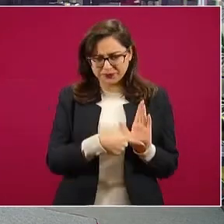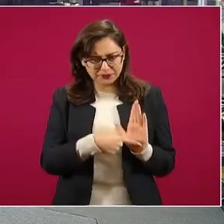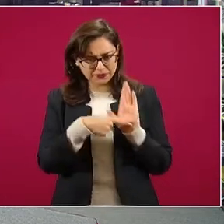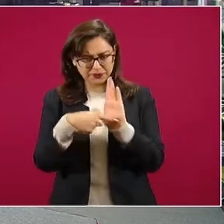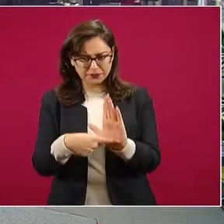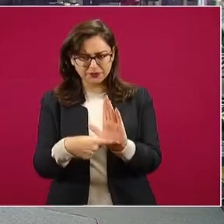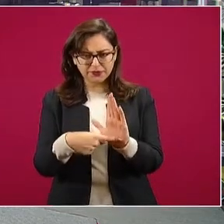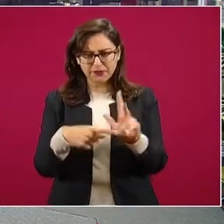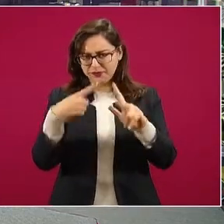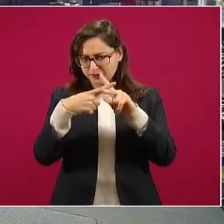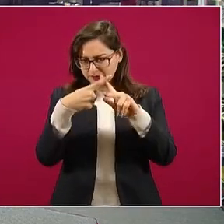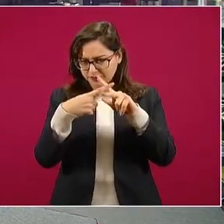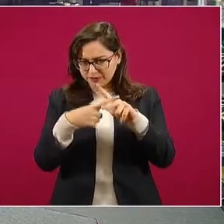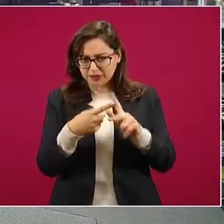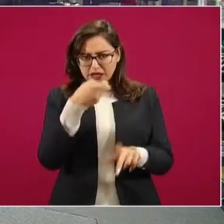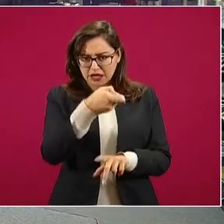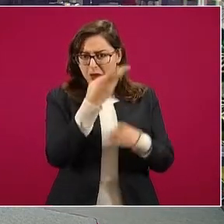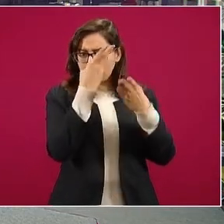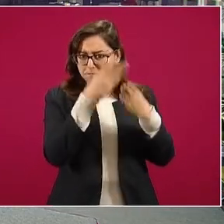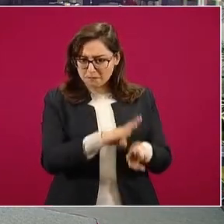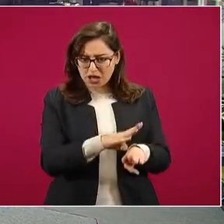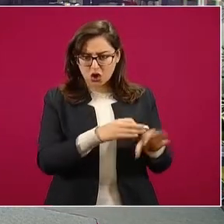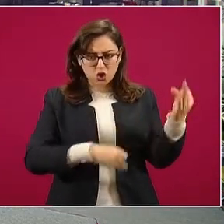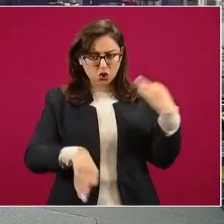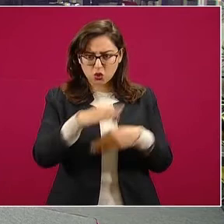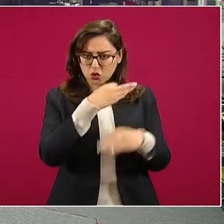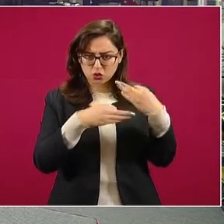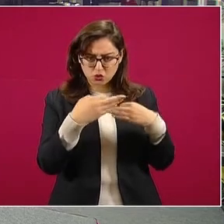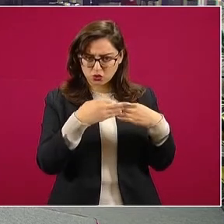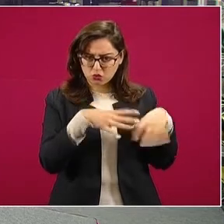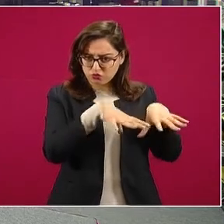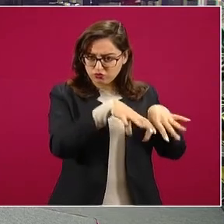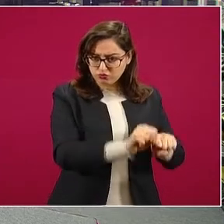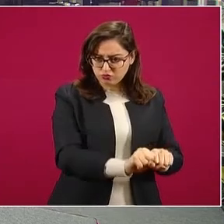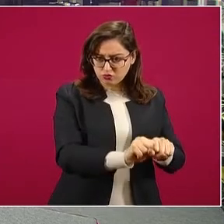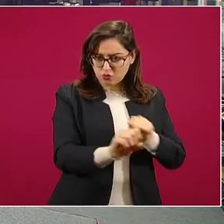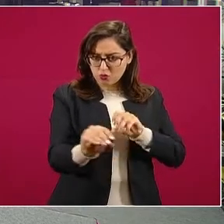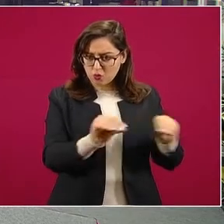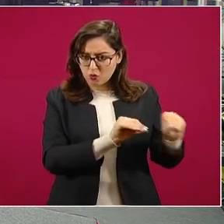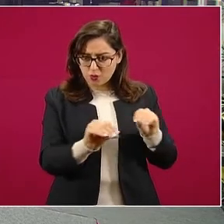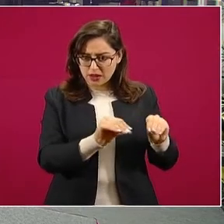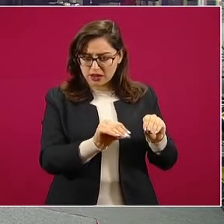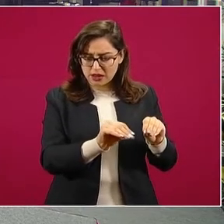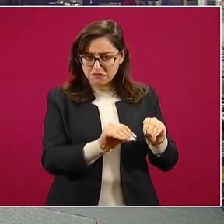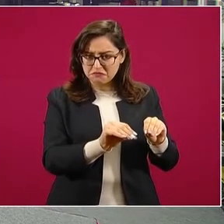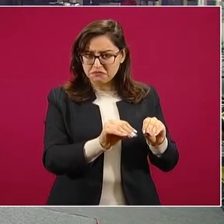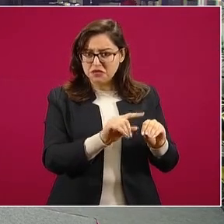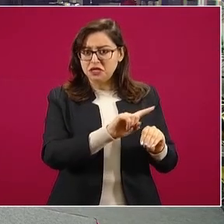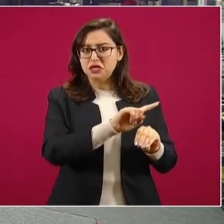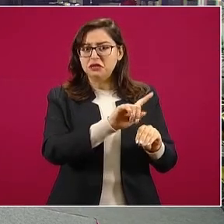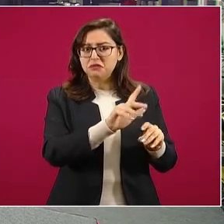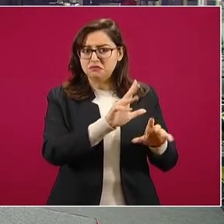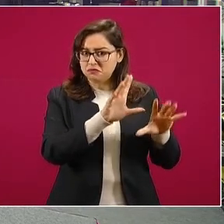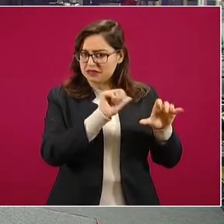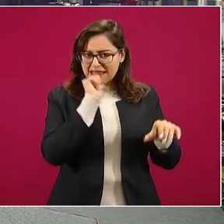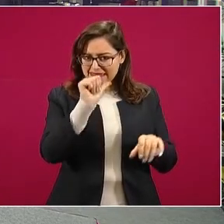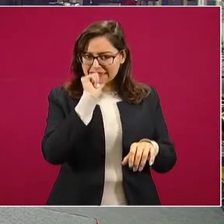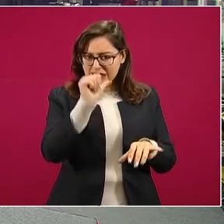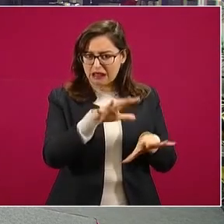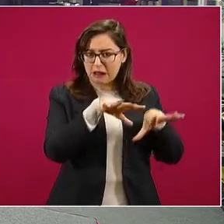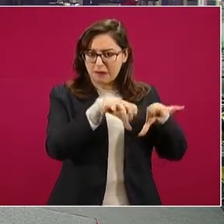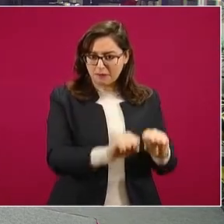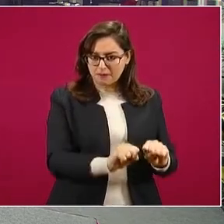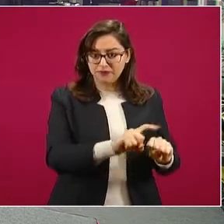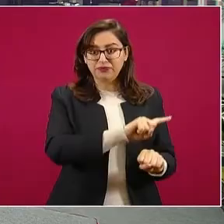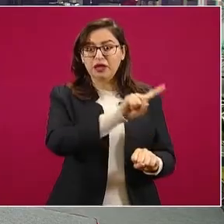¿todas esas cuentas se han congelado o después se han descongelado? Sí, ha habido procesos, eso ya lo